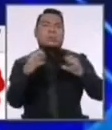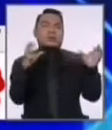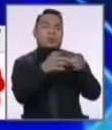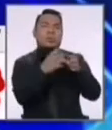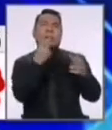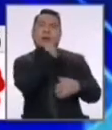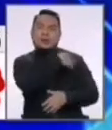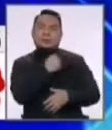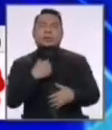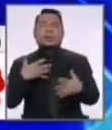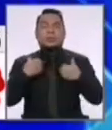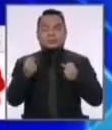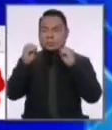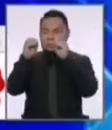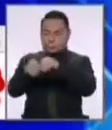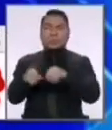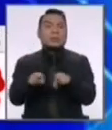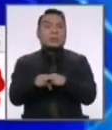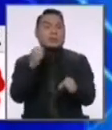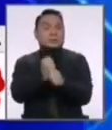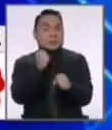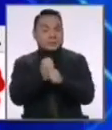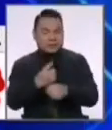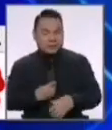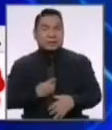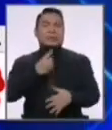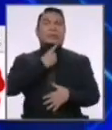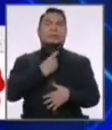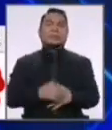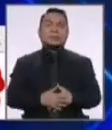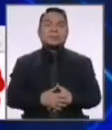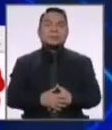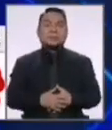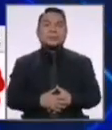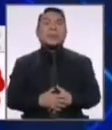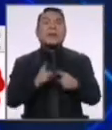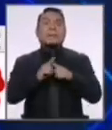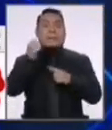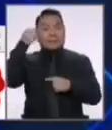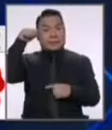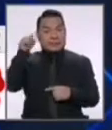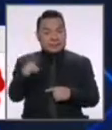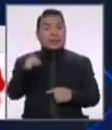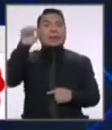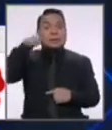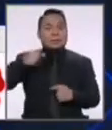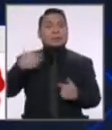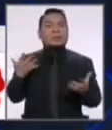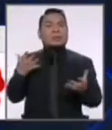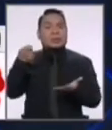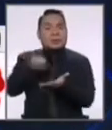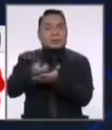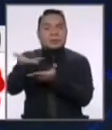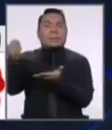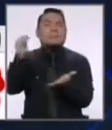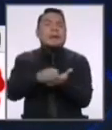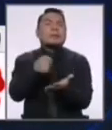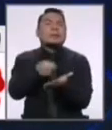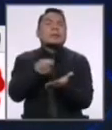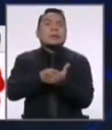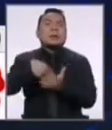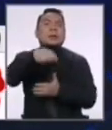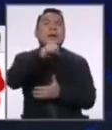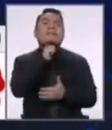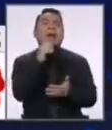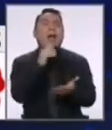contratando al personal de salud y con trabajos dignos. Pero para ello vamos a cobrar más impuestos a los que más